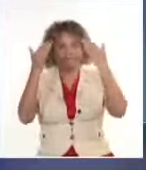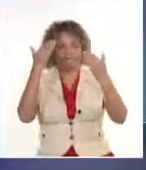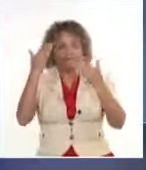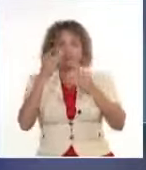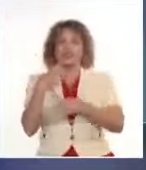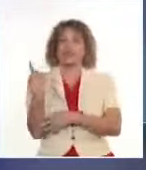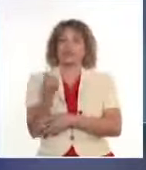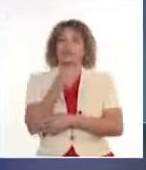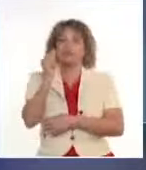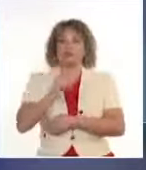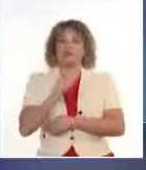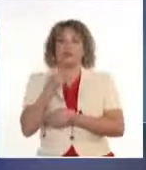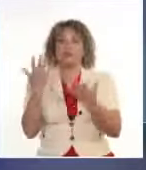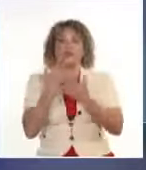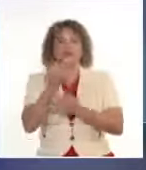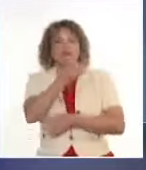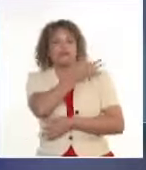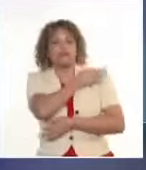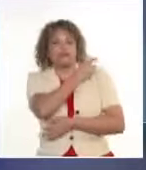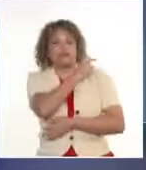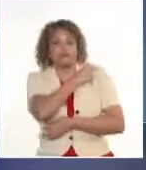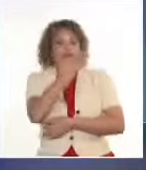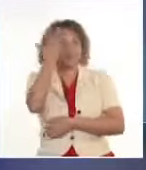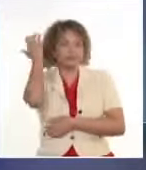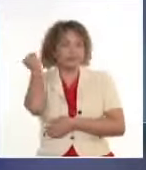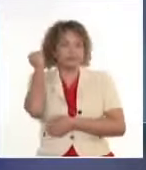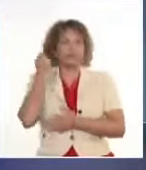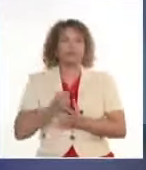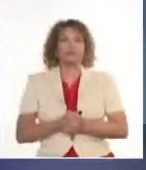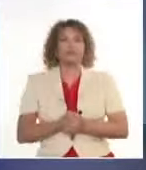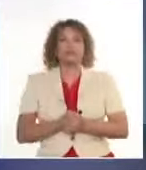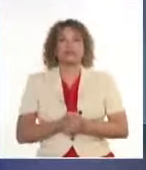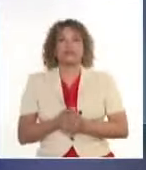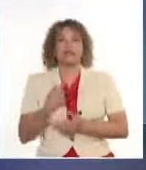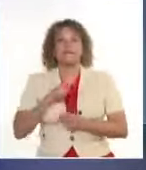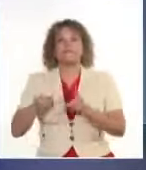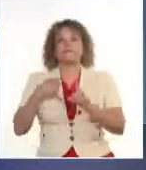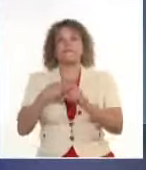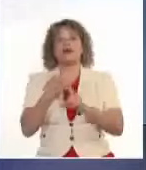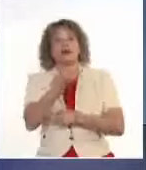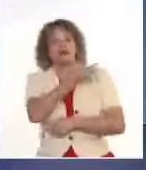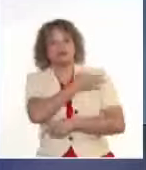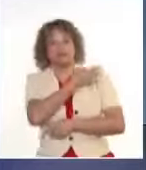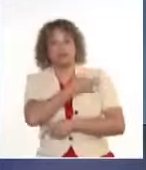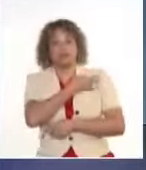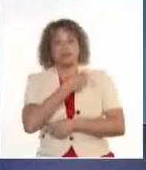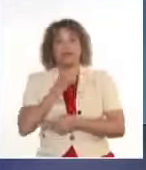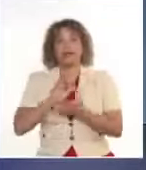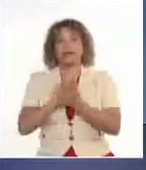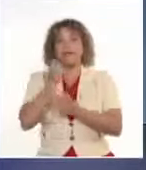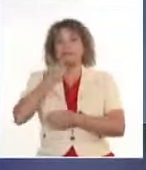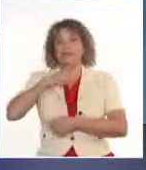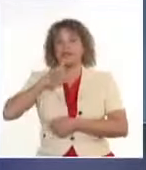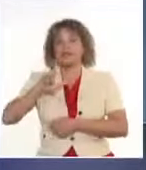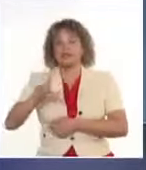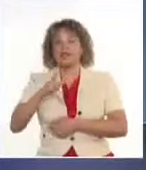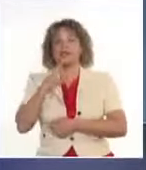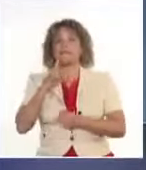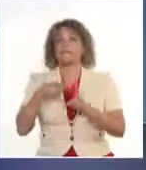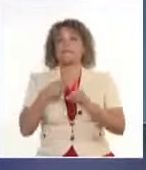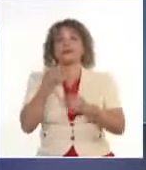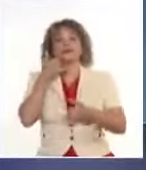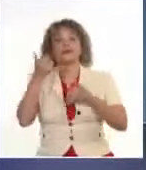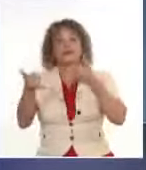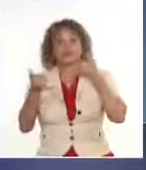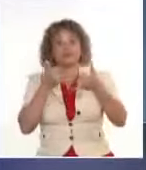Castro Ruz a propósito de la coronación de nuestro abanderado Mijain López y los diálogos telefónicos sostenidos por el primer secretario del partido y